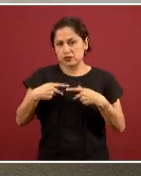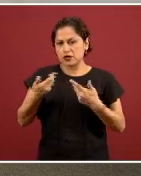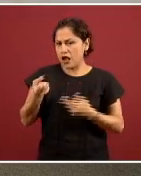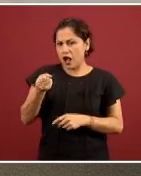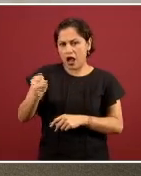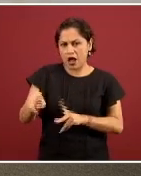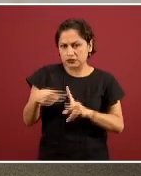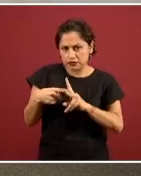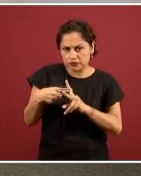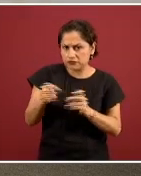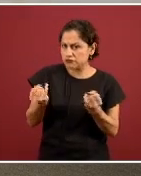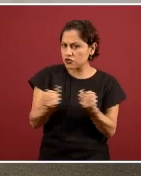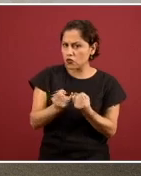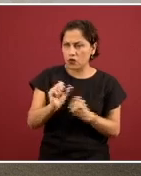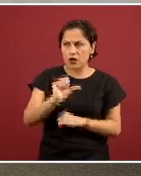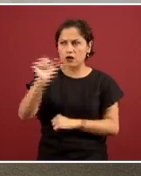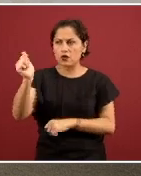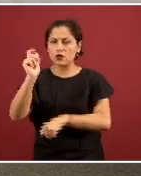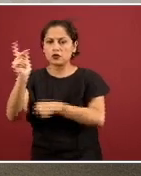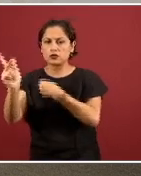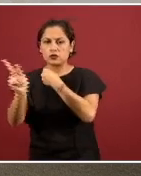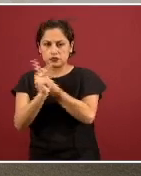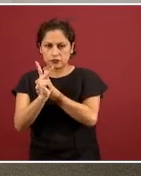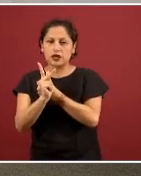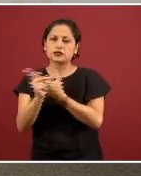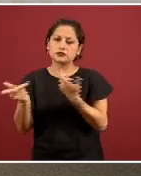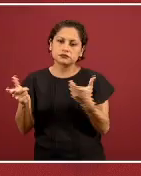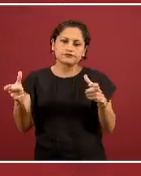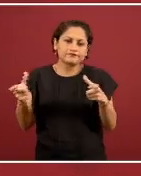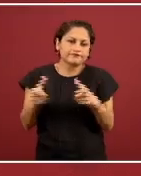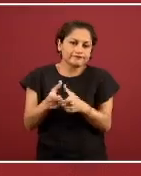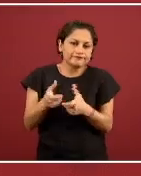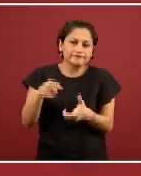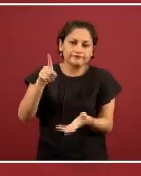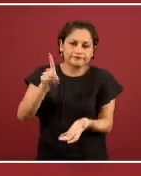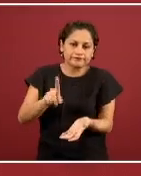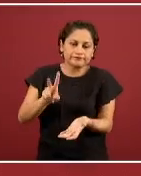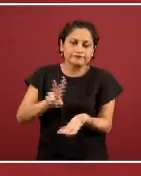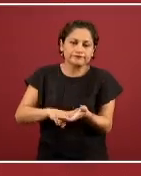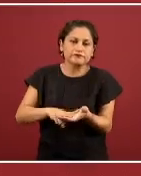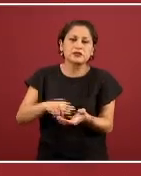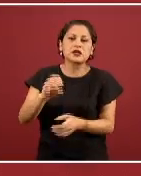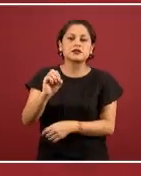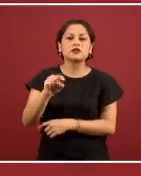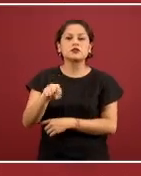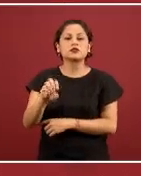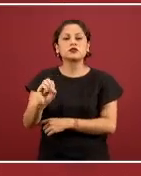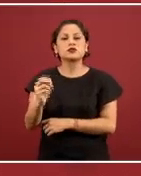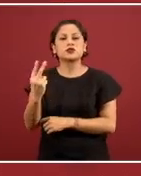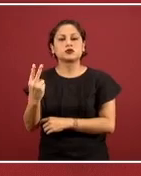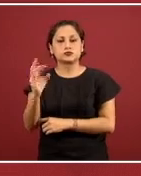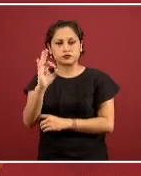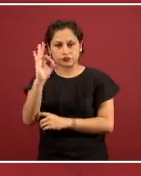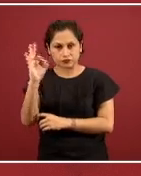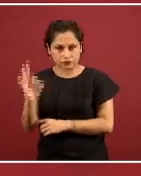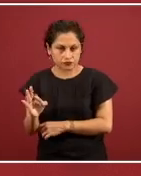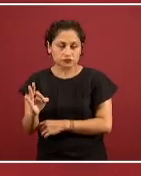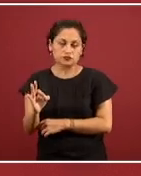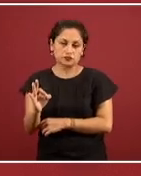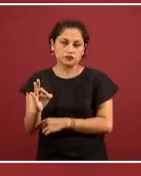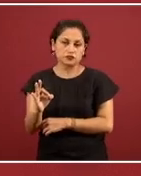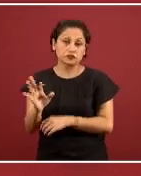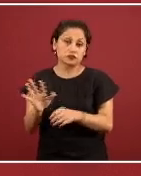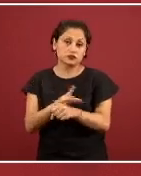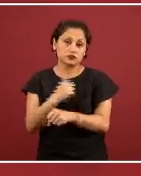otros países, la tasa de ataque sería todavía muy baja, sería del 0.002 en relación a un poco más de